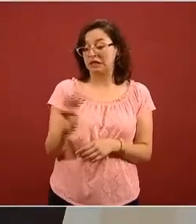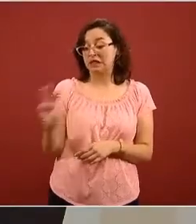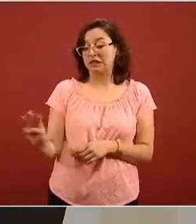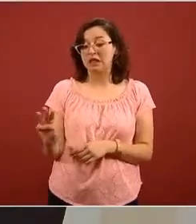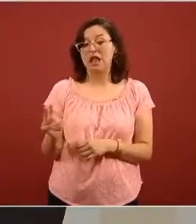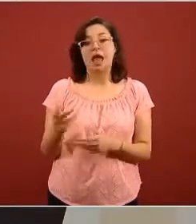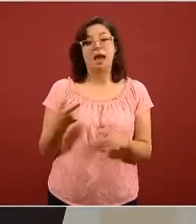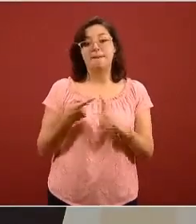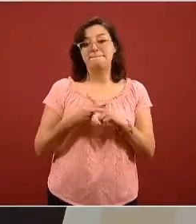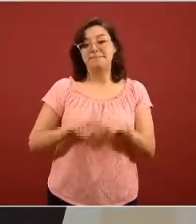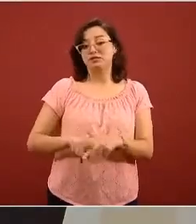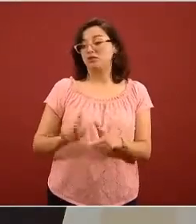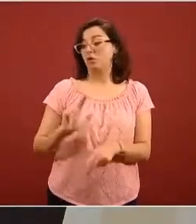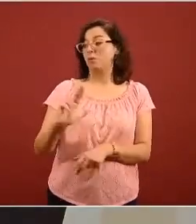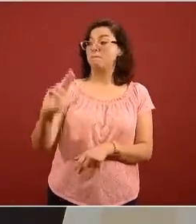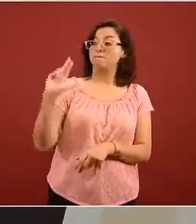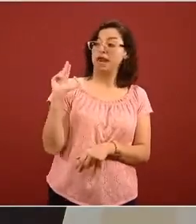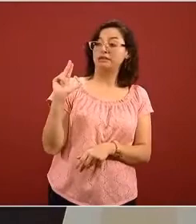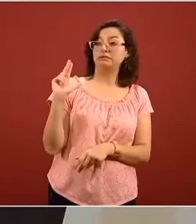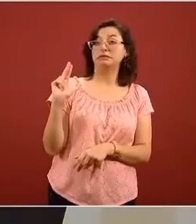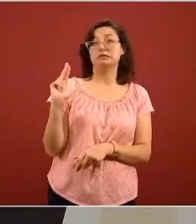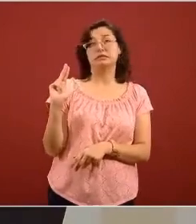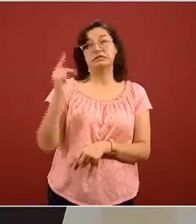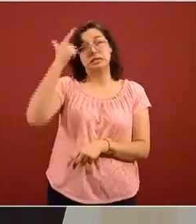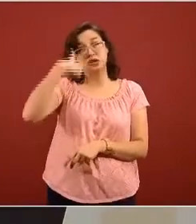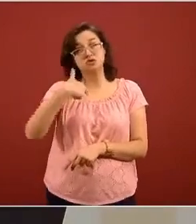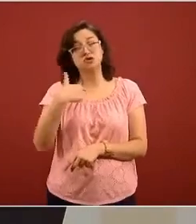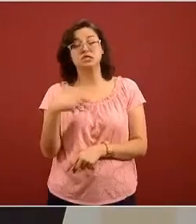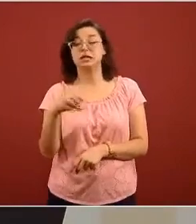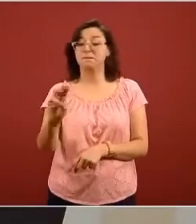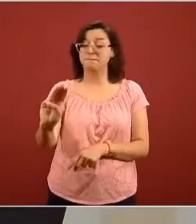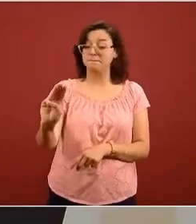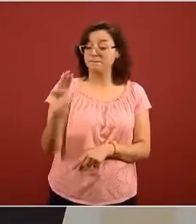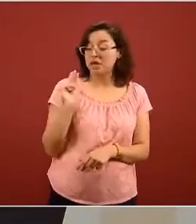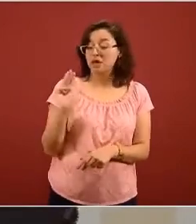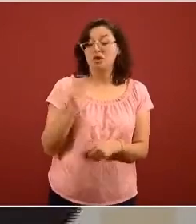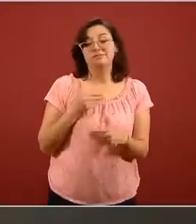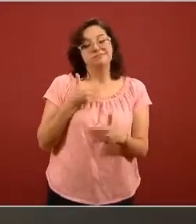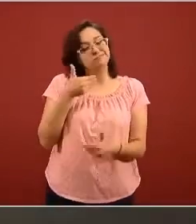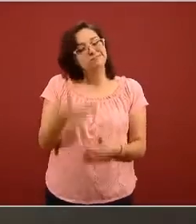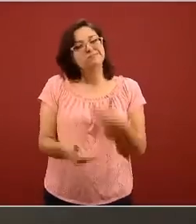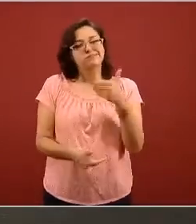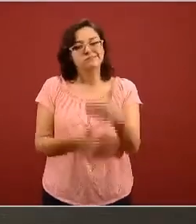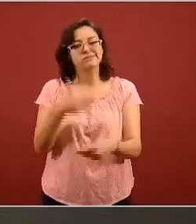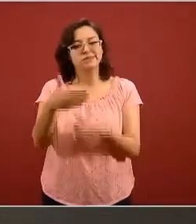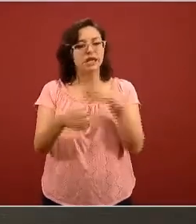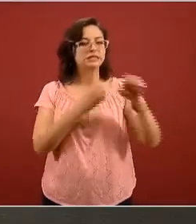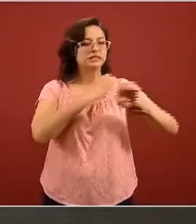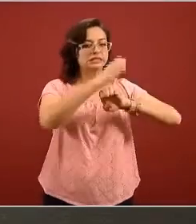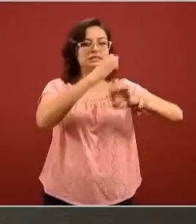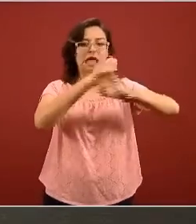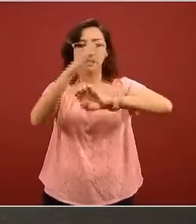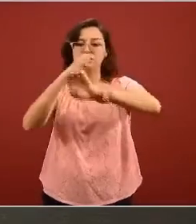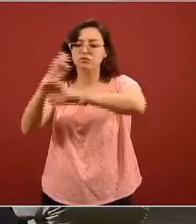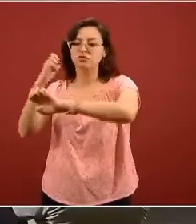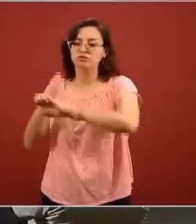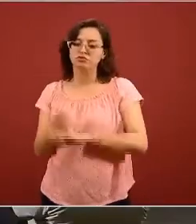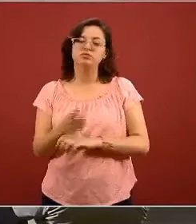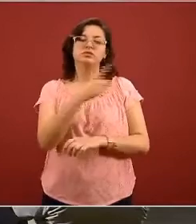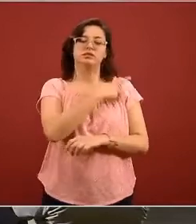el martes o el miércoles porque eso fue el martes en la noche y estamos todavía en el proceso de que todos los estados estén